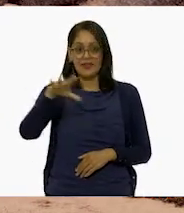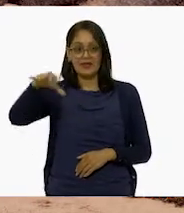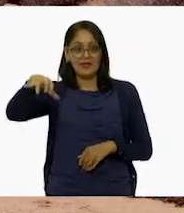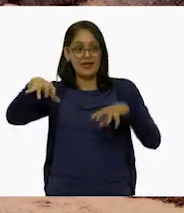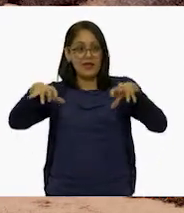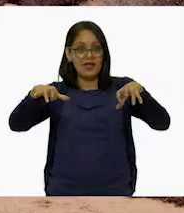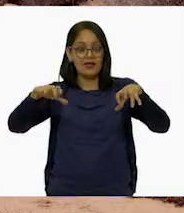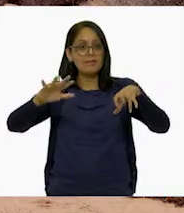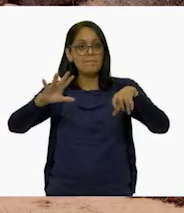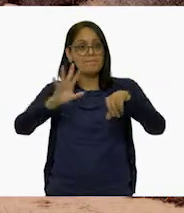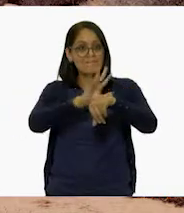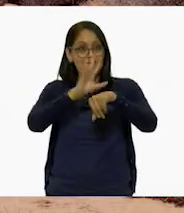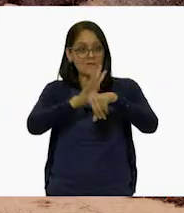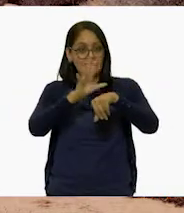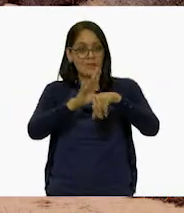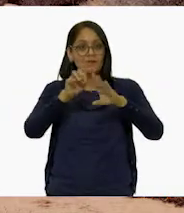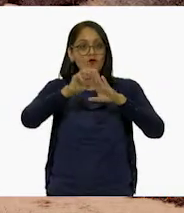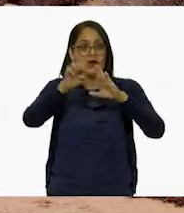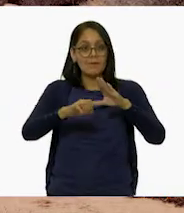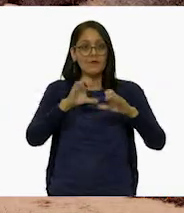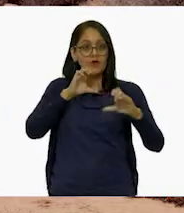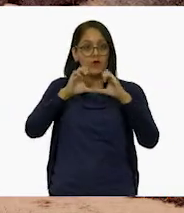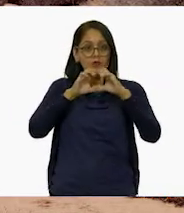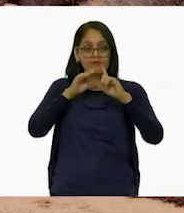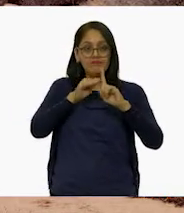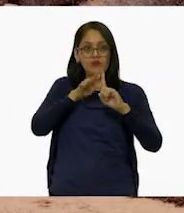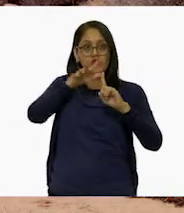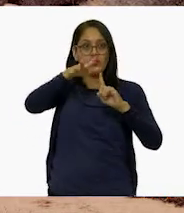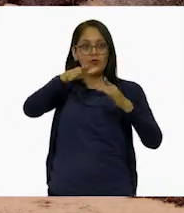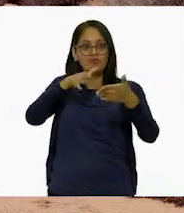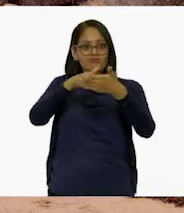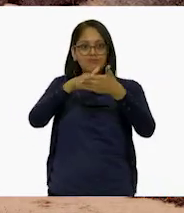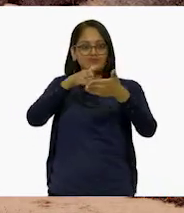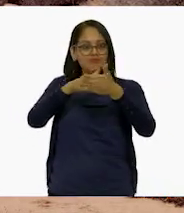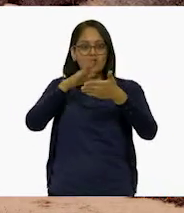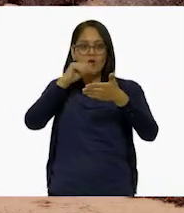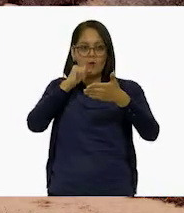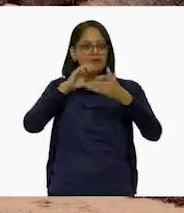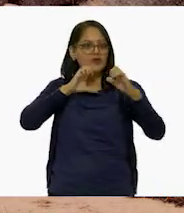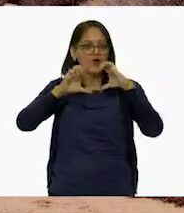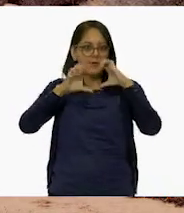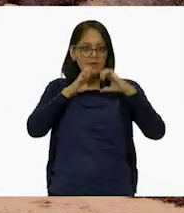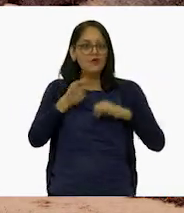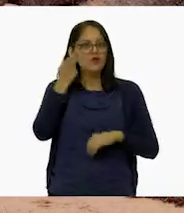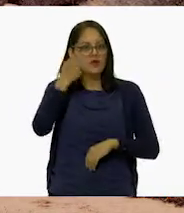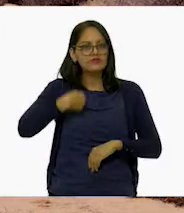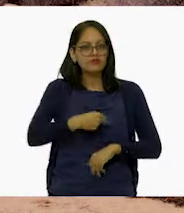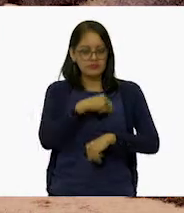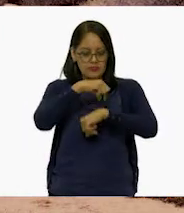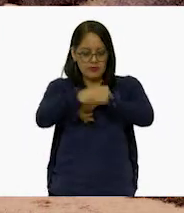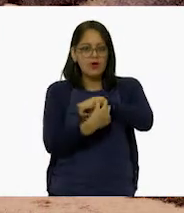impiden la propagación de las ondas de las comunicaciones. Por eso no podemos usar nuestros